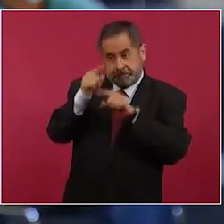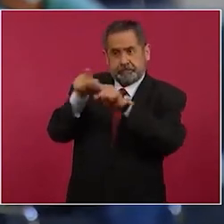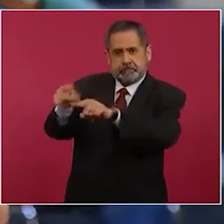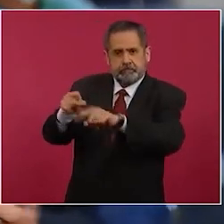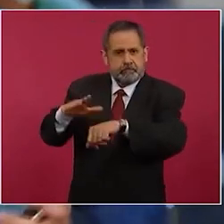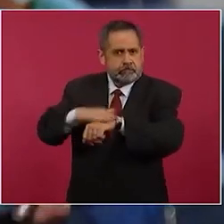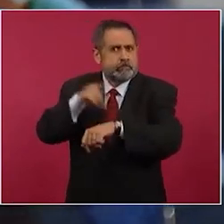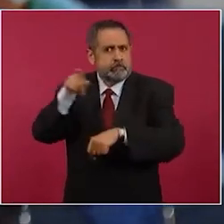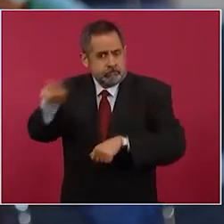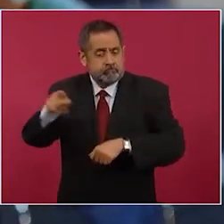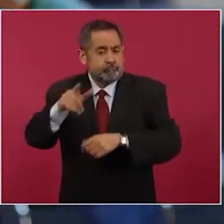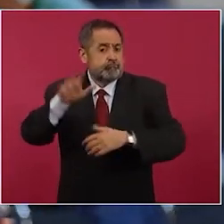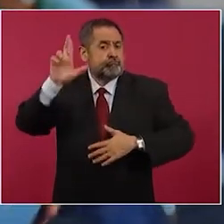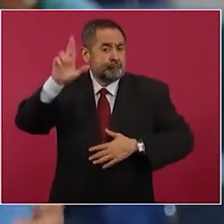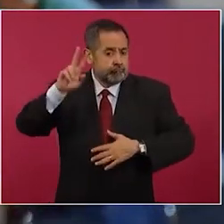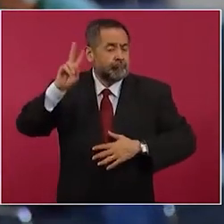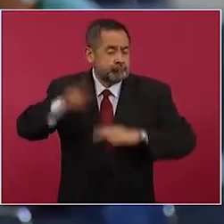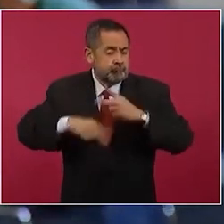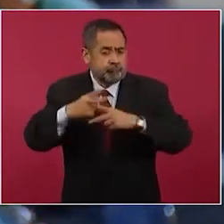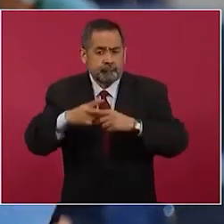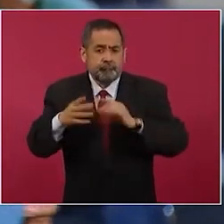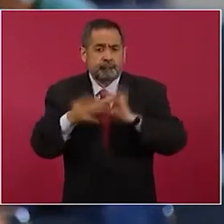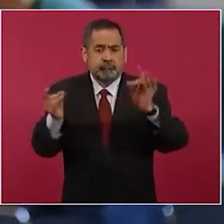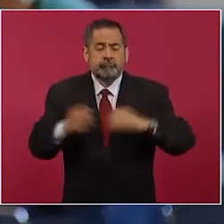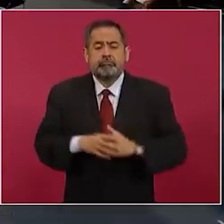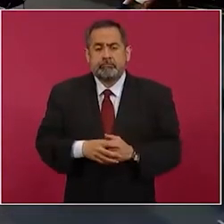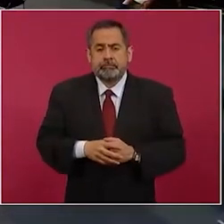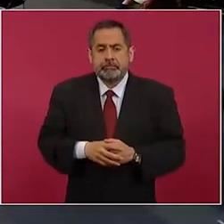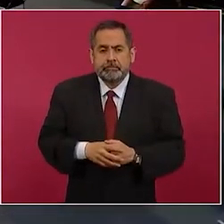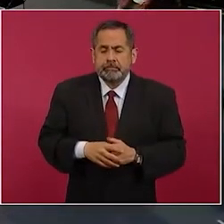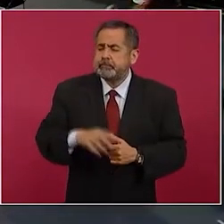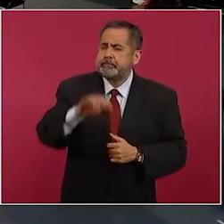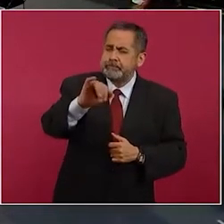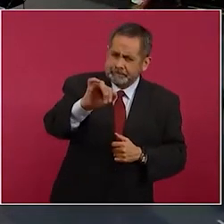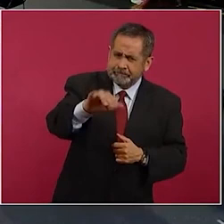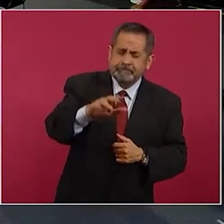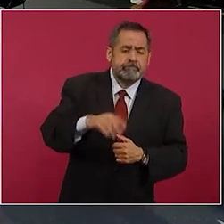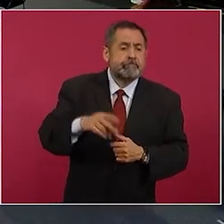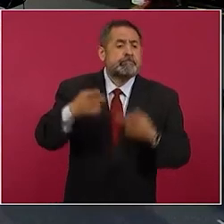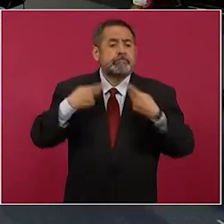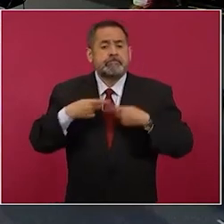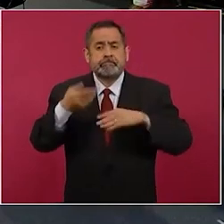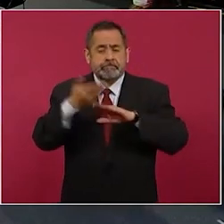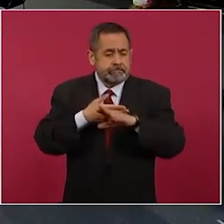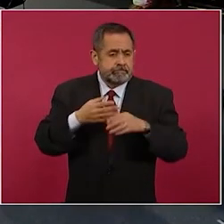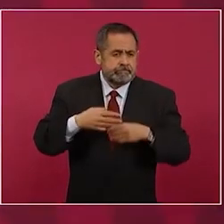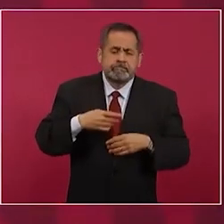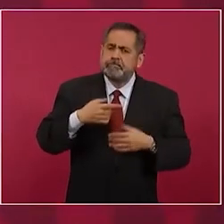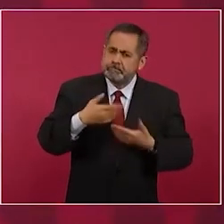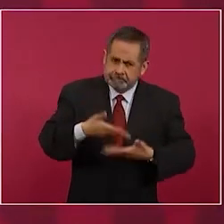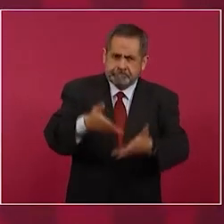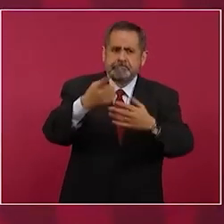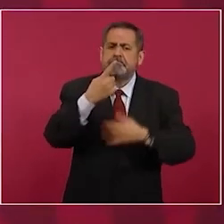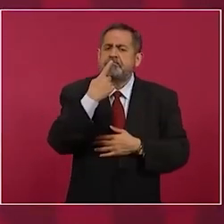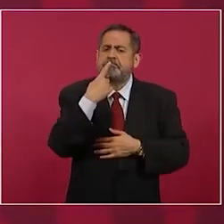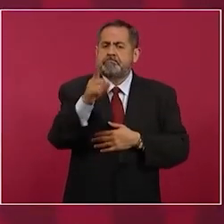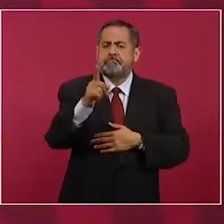por el tema de que él recibió el proyecto antes Pues afectados lo hagan que presenten denuncia